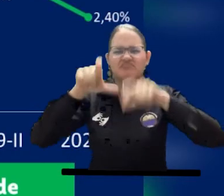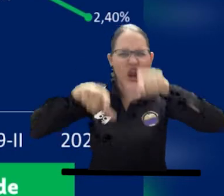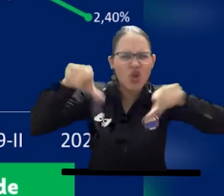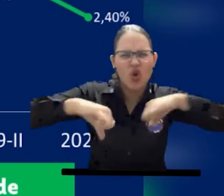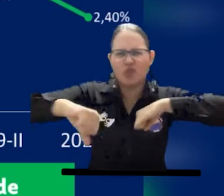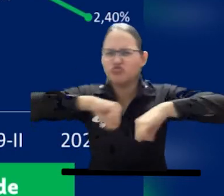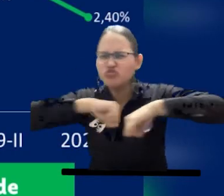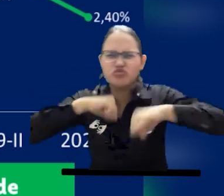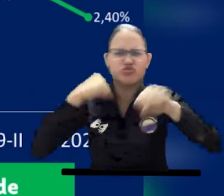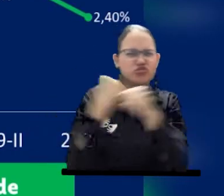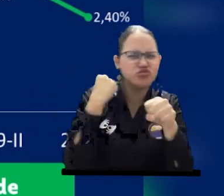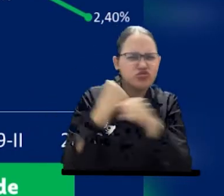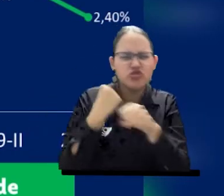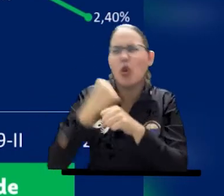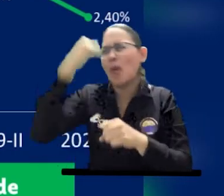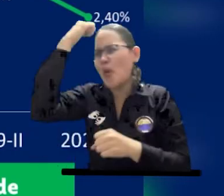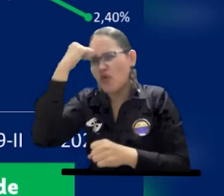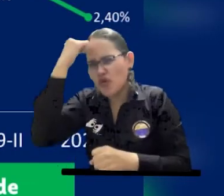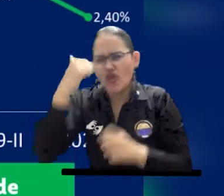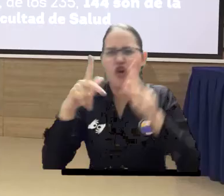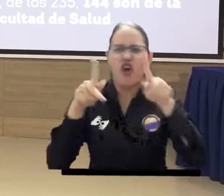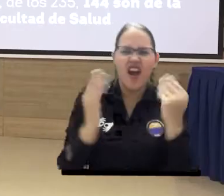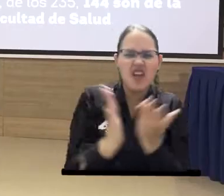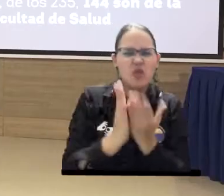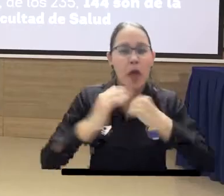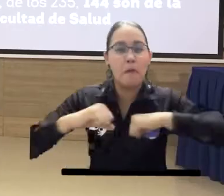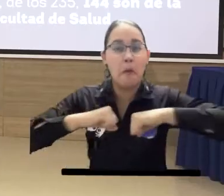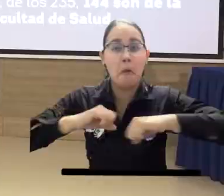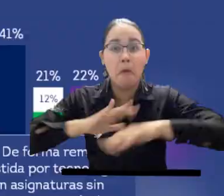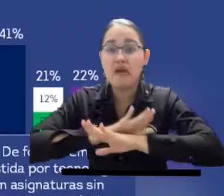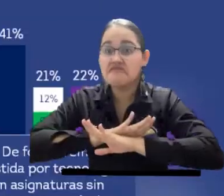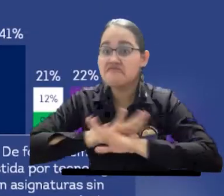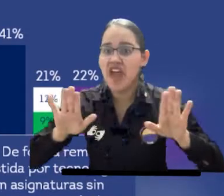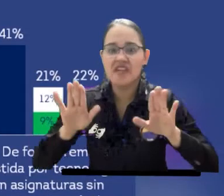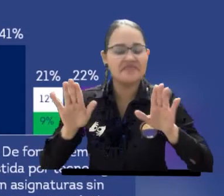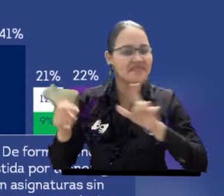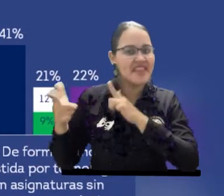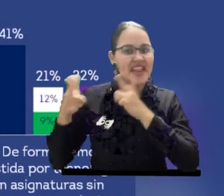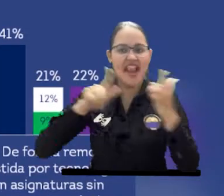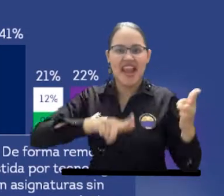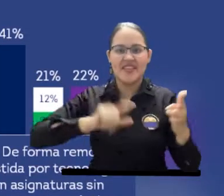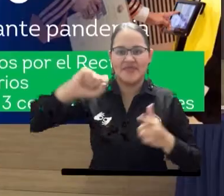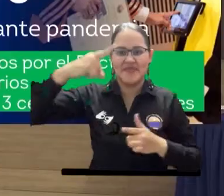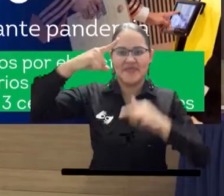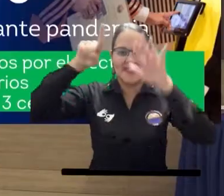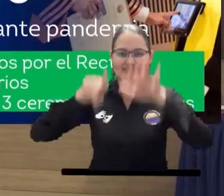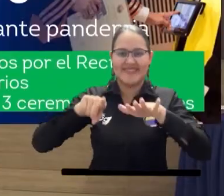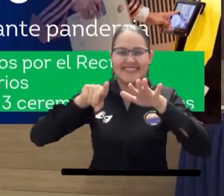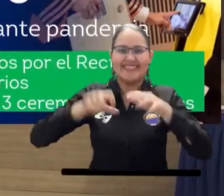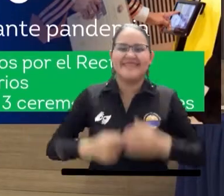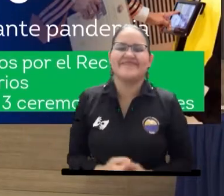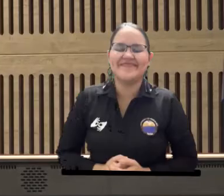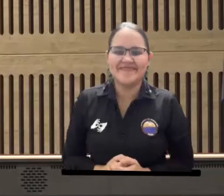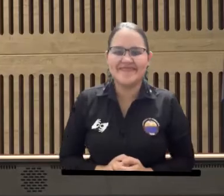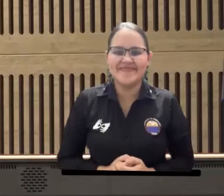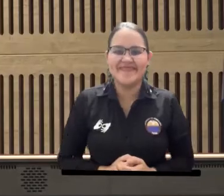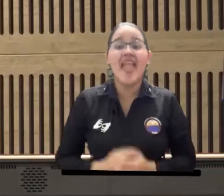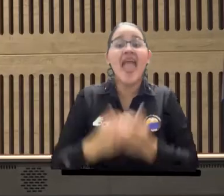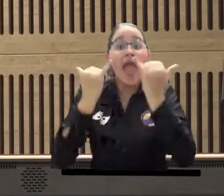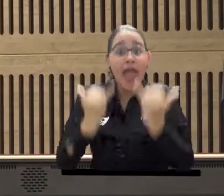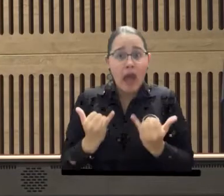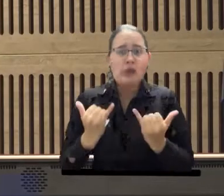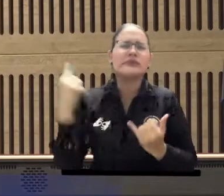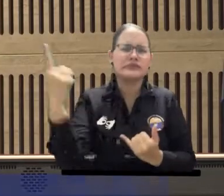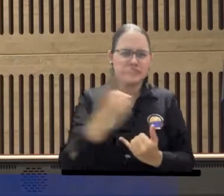institucionales sumadas al gran compromiso de docentes y estudiantes se lograron culminar las actividades académicas. En estos